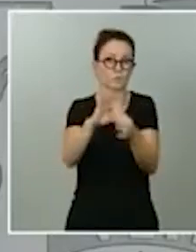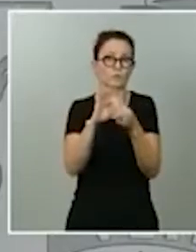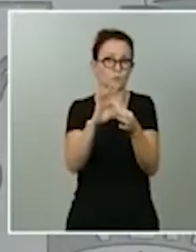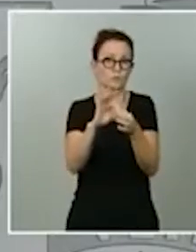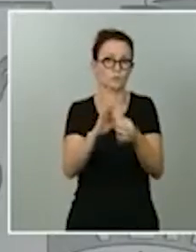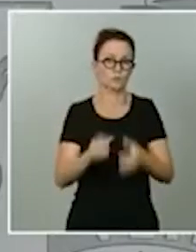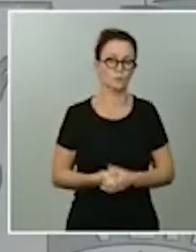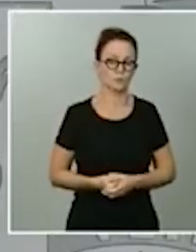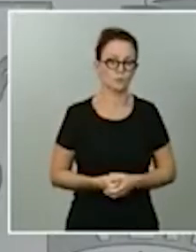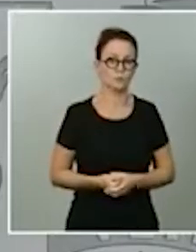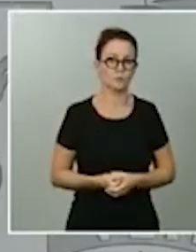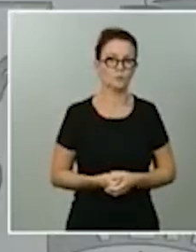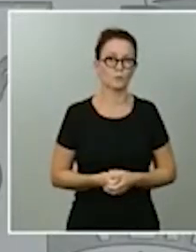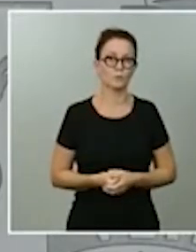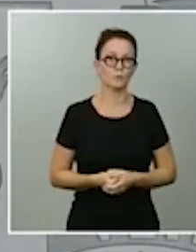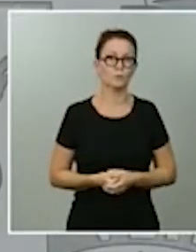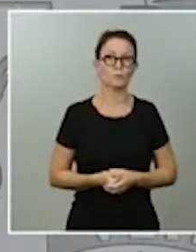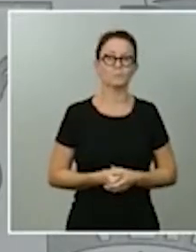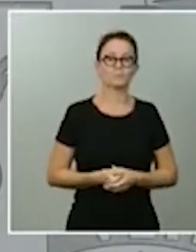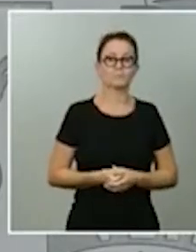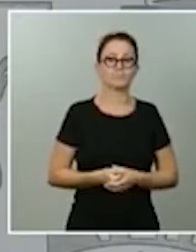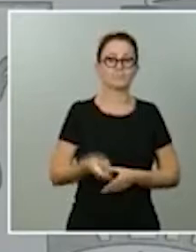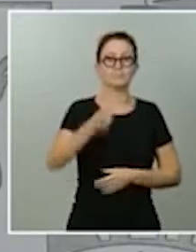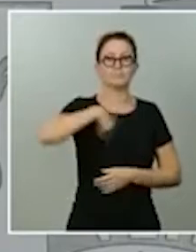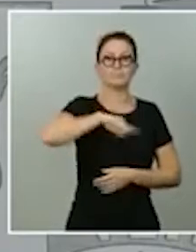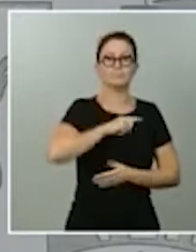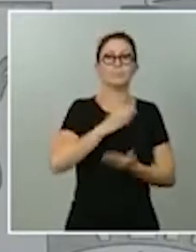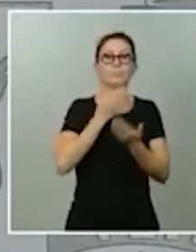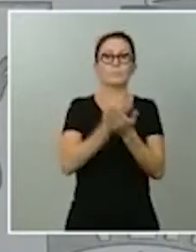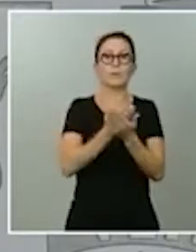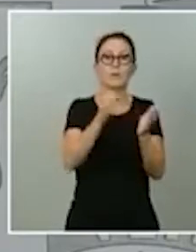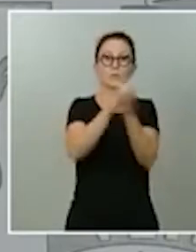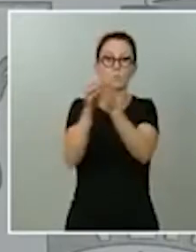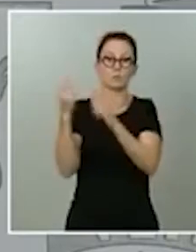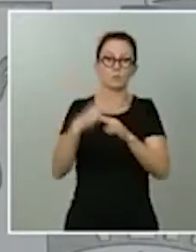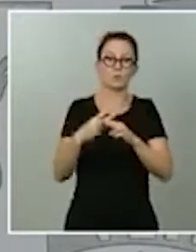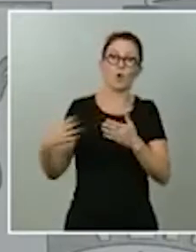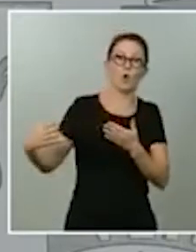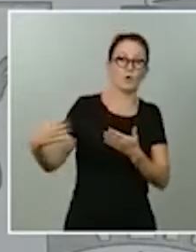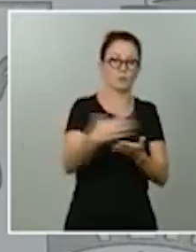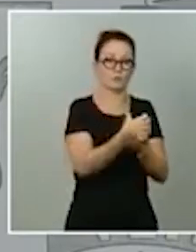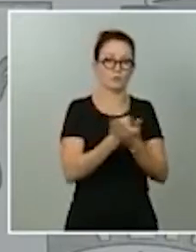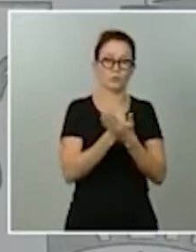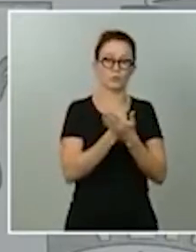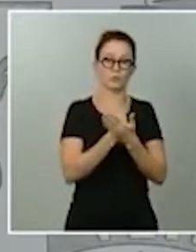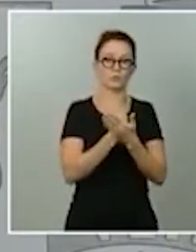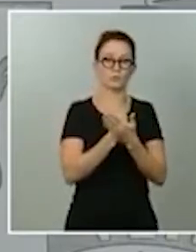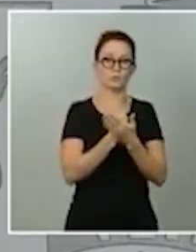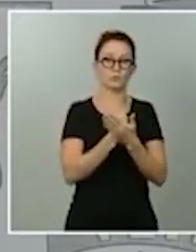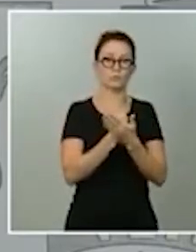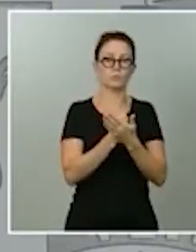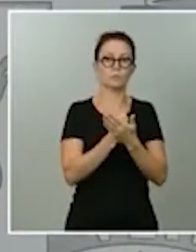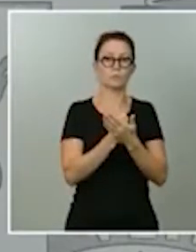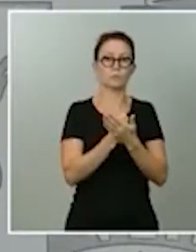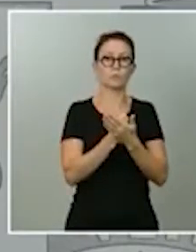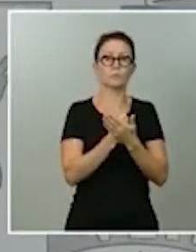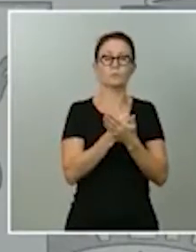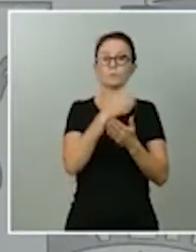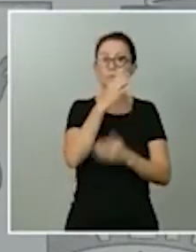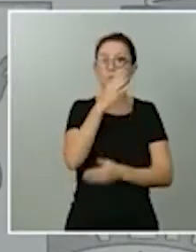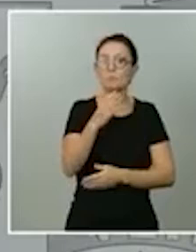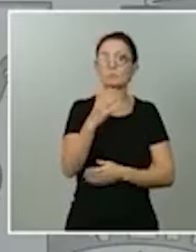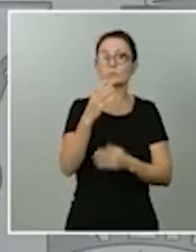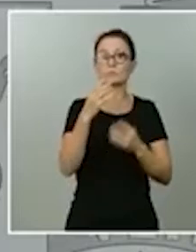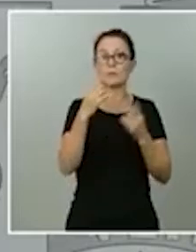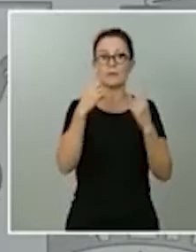Y eso es una apelación que hacemos a todos los partidos políticos. A todos. Porque creo que es necesario es imprescindible desde el